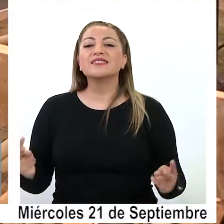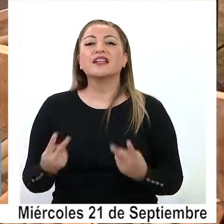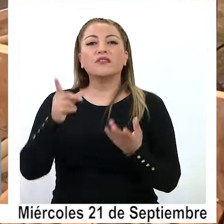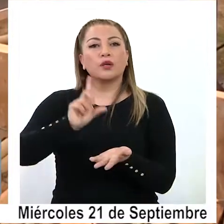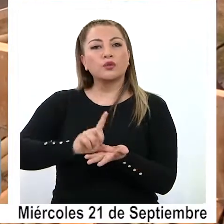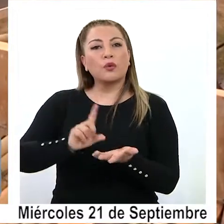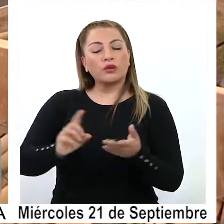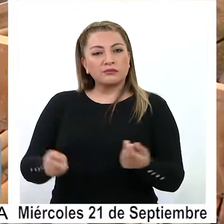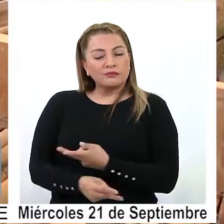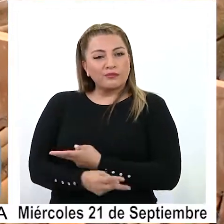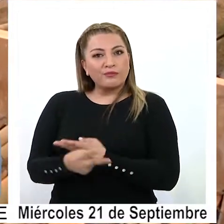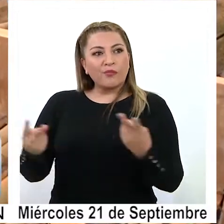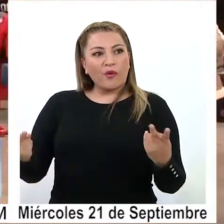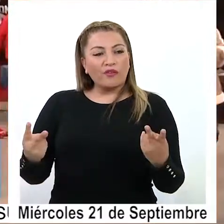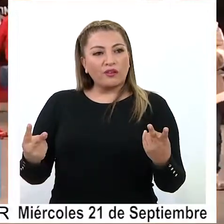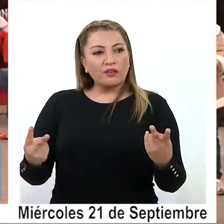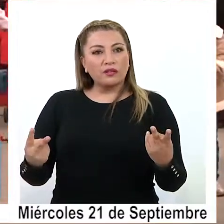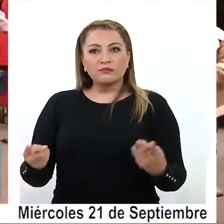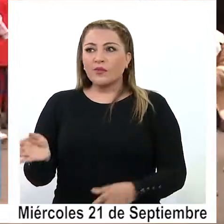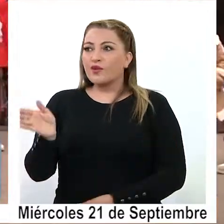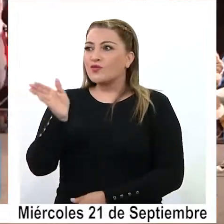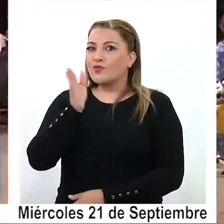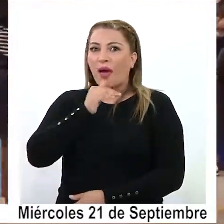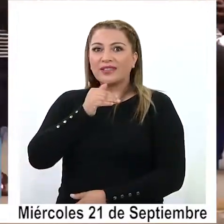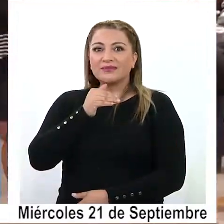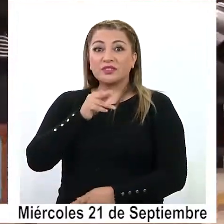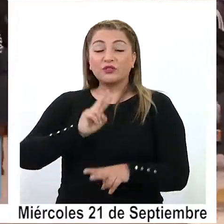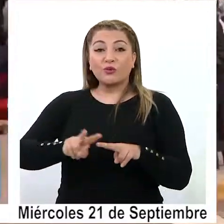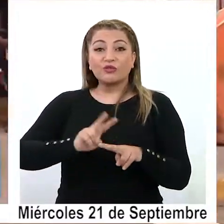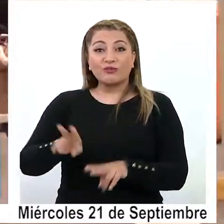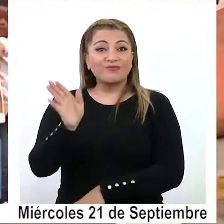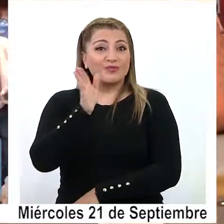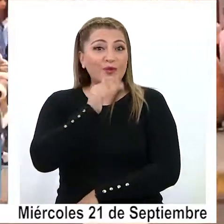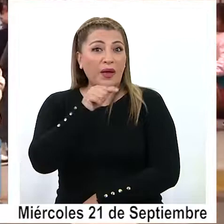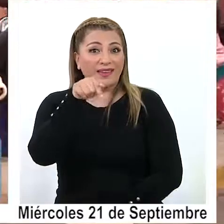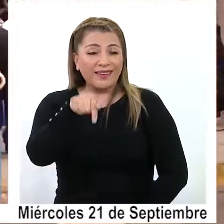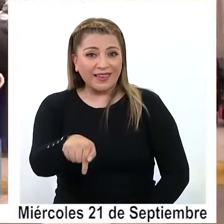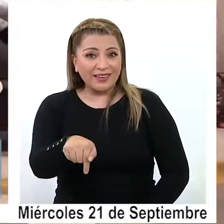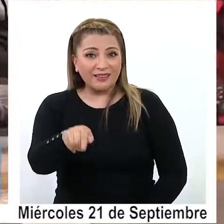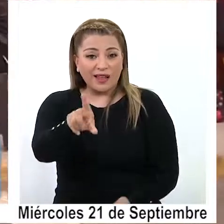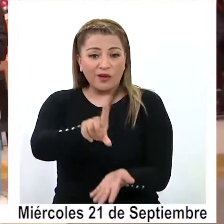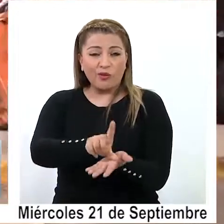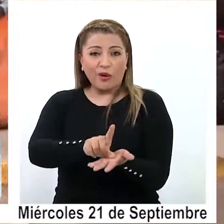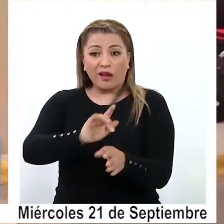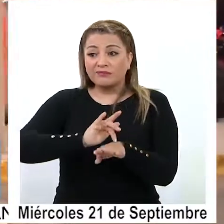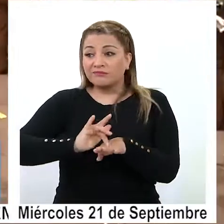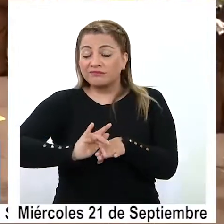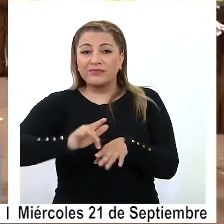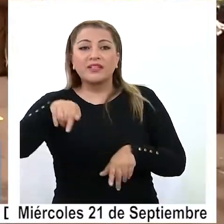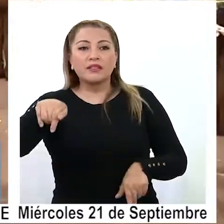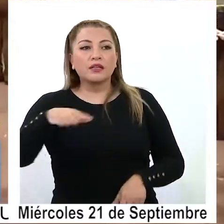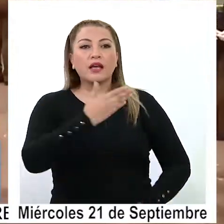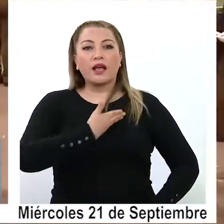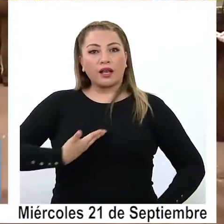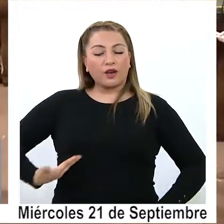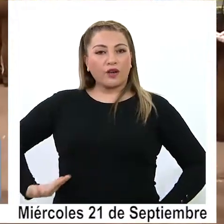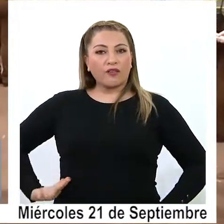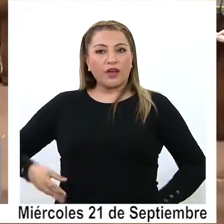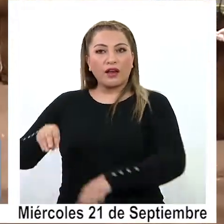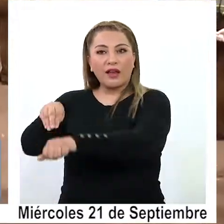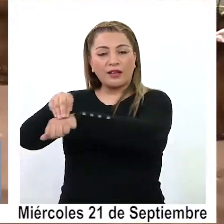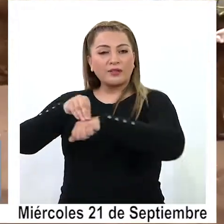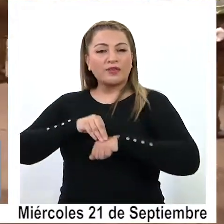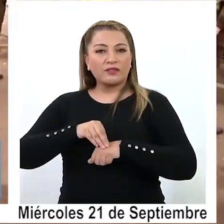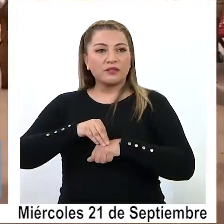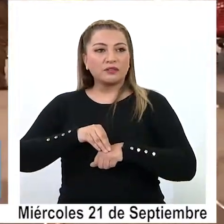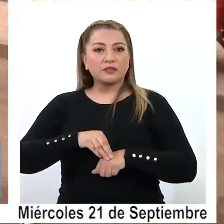espacios públicos, aún no hay una solución para este terreno. Desde el gobierno afirman